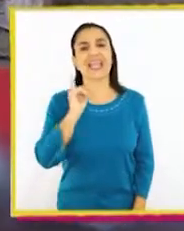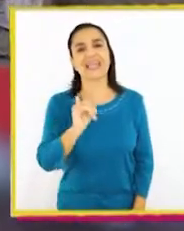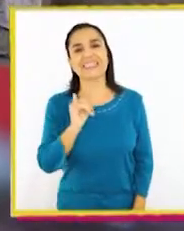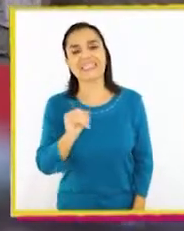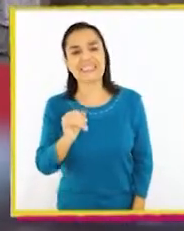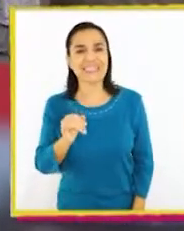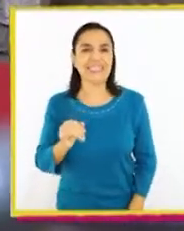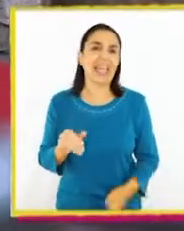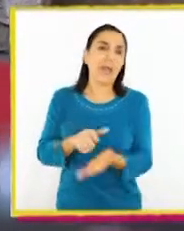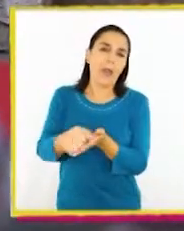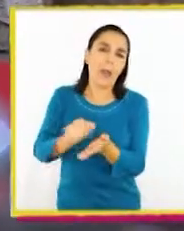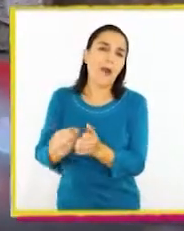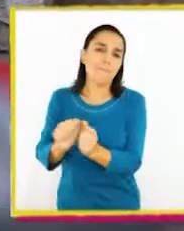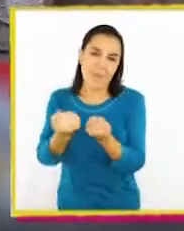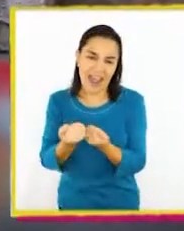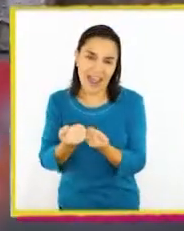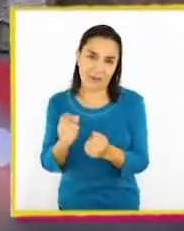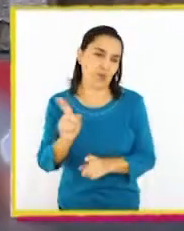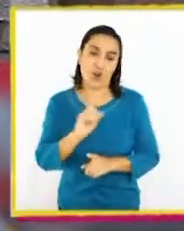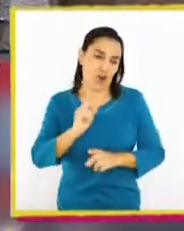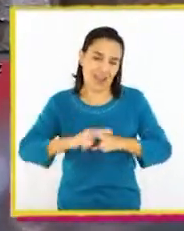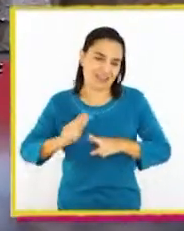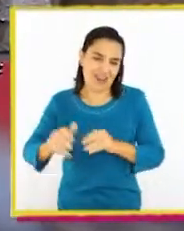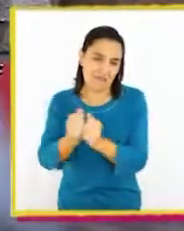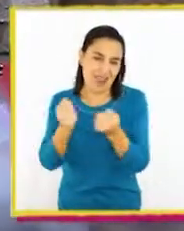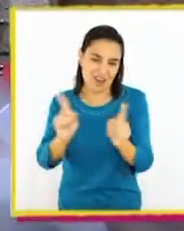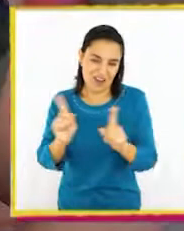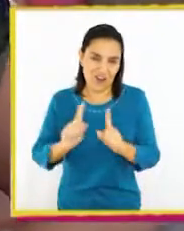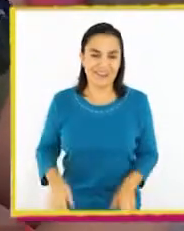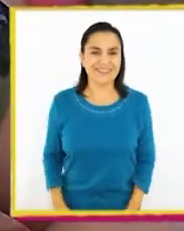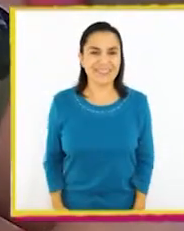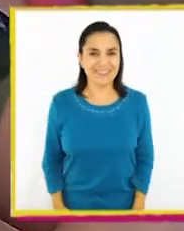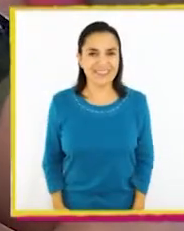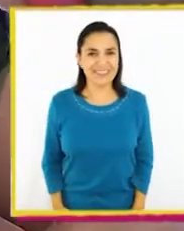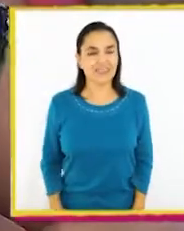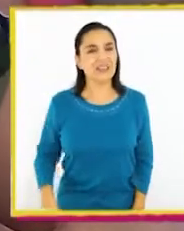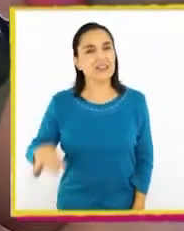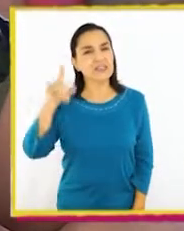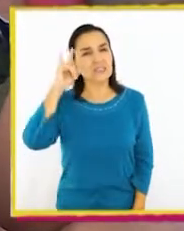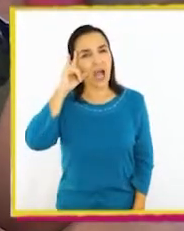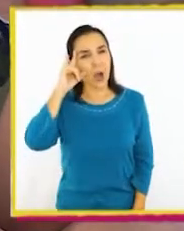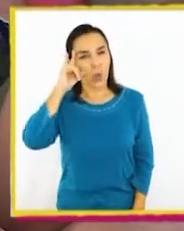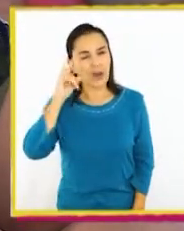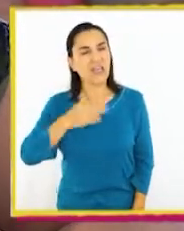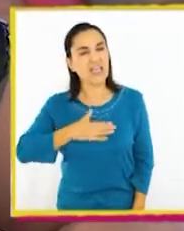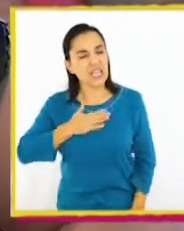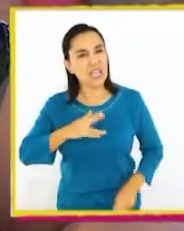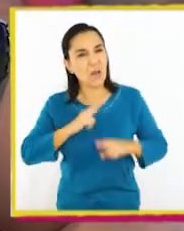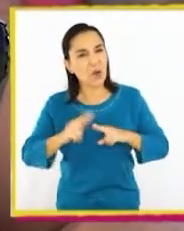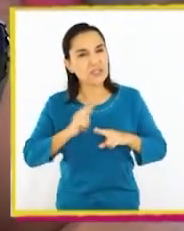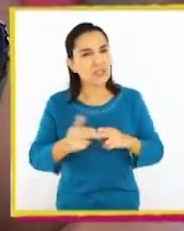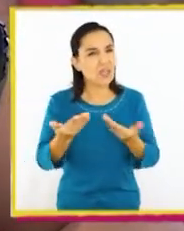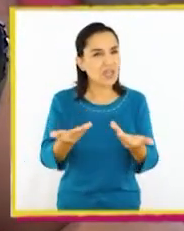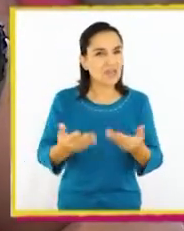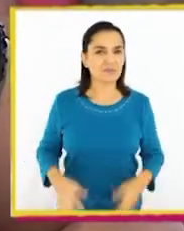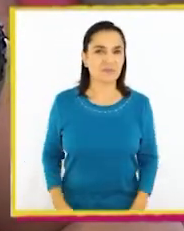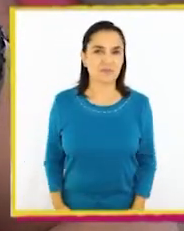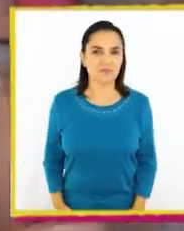Claro, sirve para hacer pancito, pero no la vamos a usar para eso ahora. ¿Se acuerdan de qué queríamos hacer?